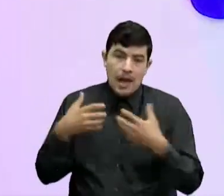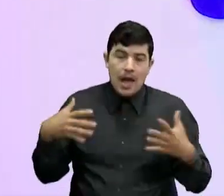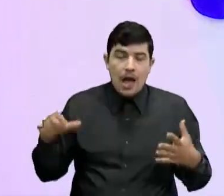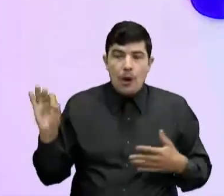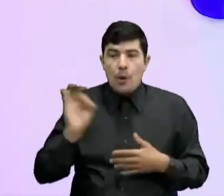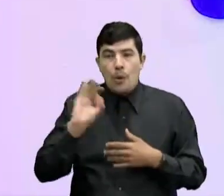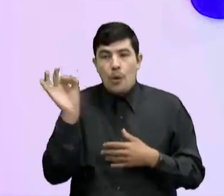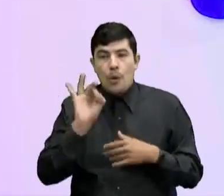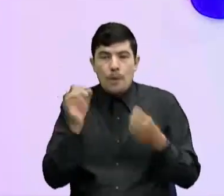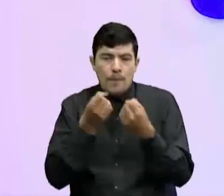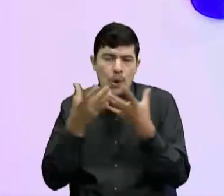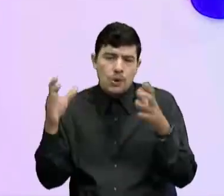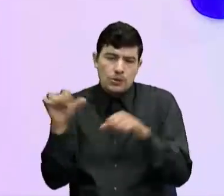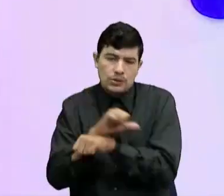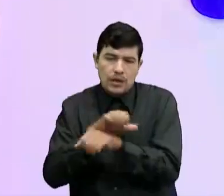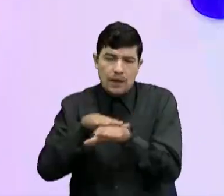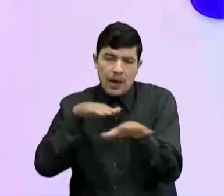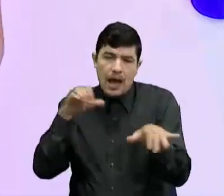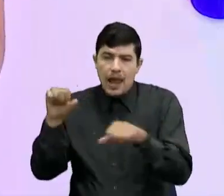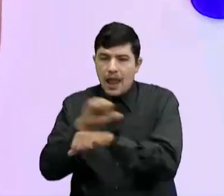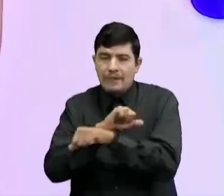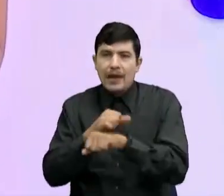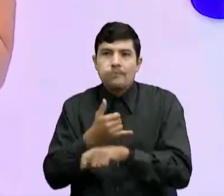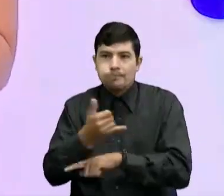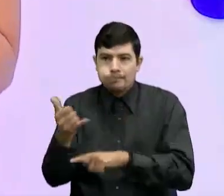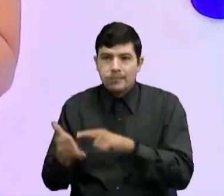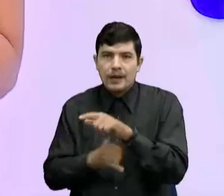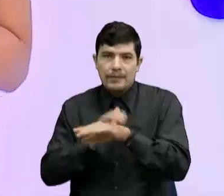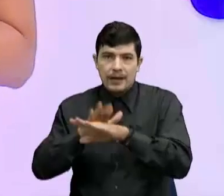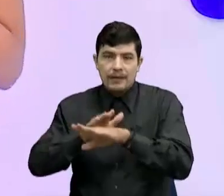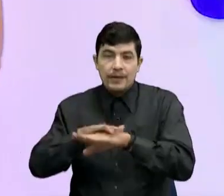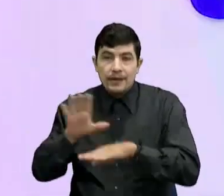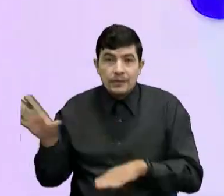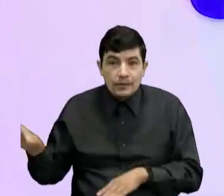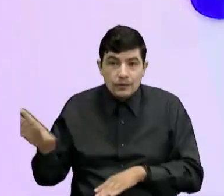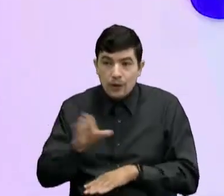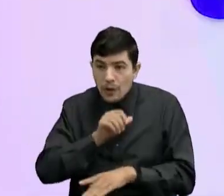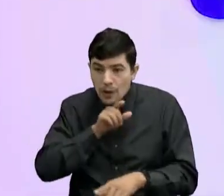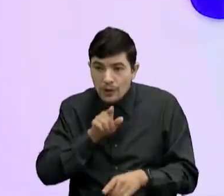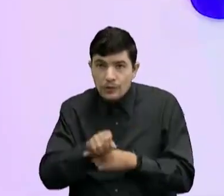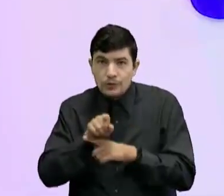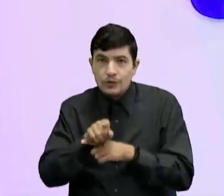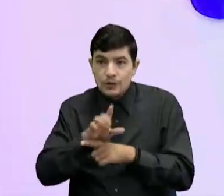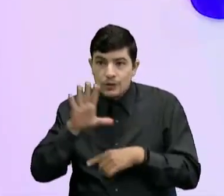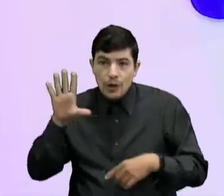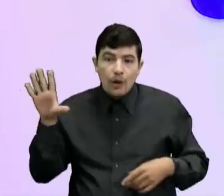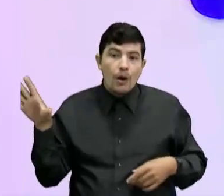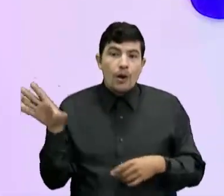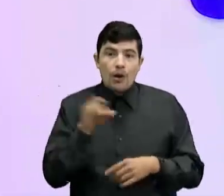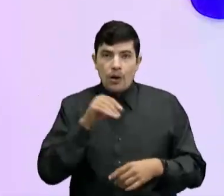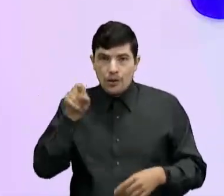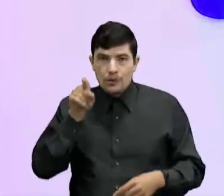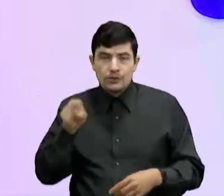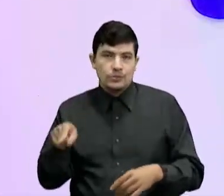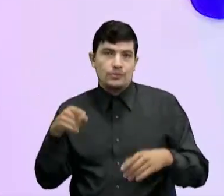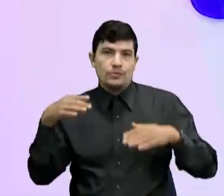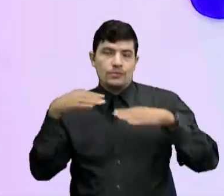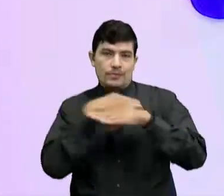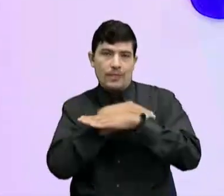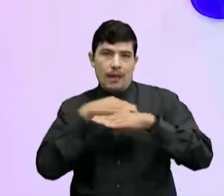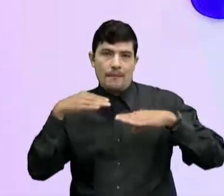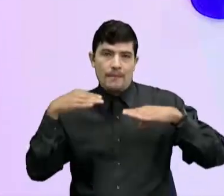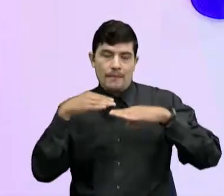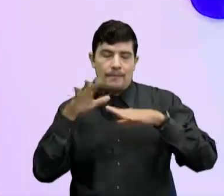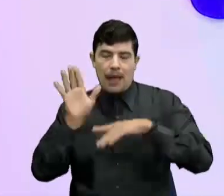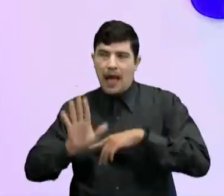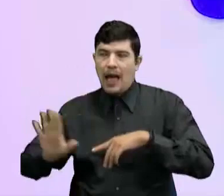Si hay demasiados vehículos en la vía Etcétera, etcétera Todo a través de estos mapas de las aplicaciones Y lo que decía el Profe Leo